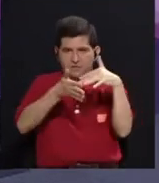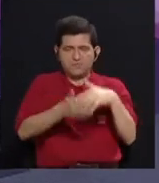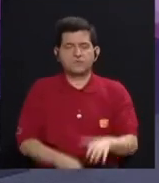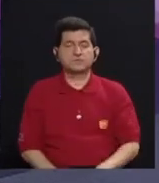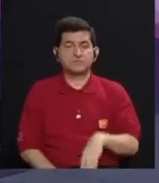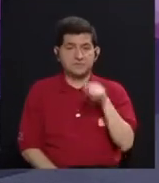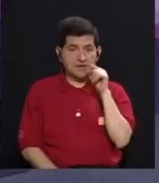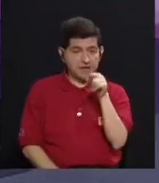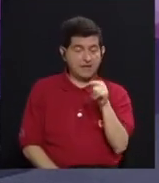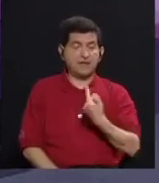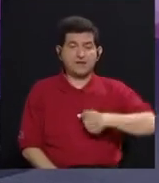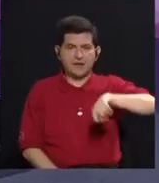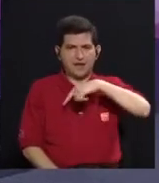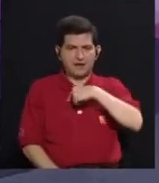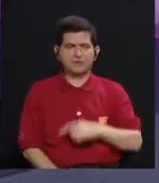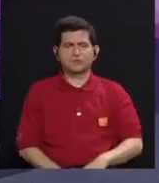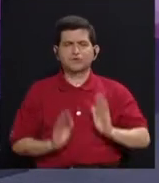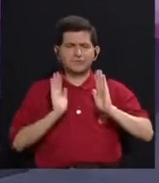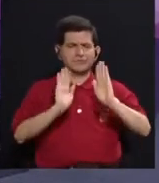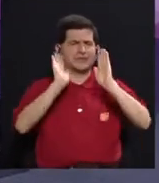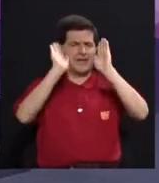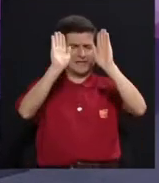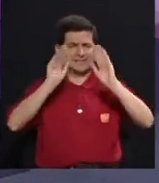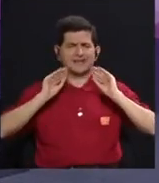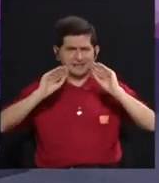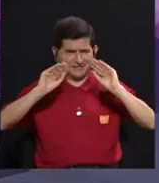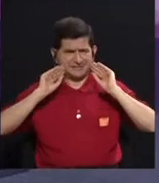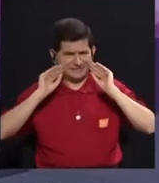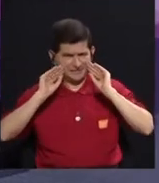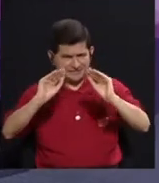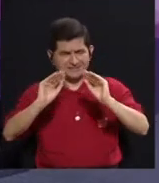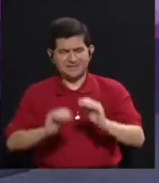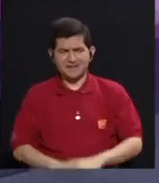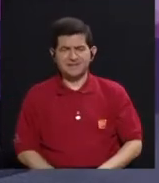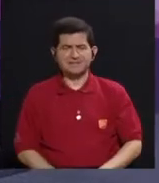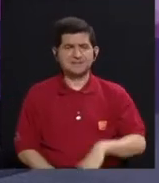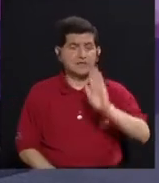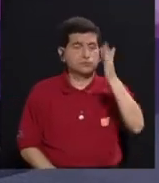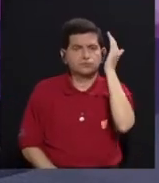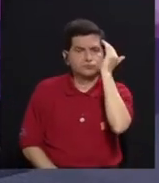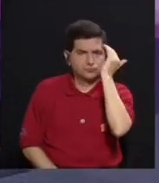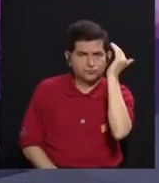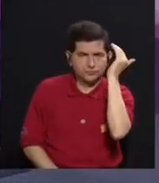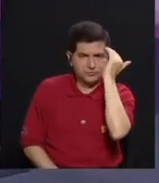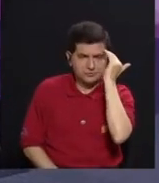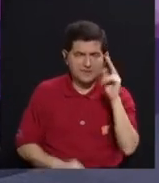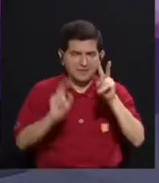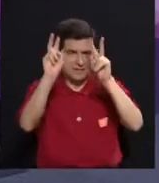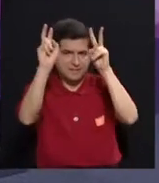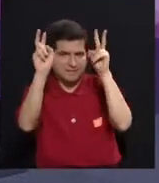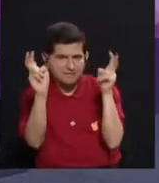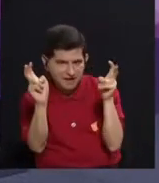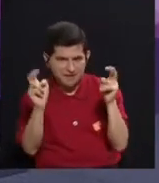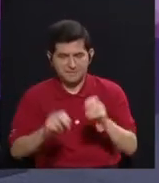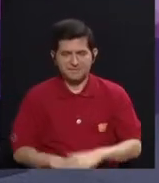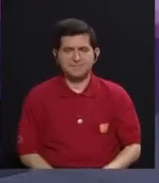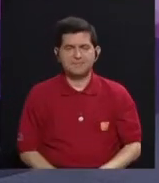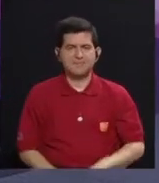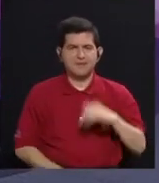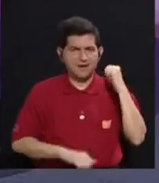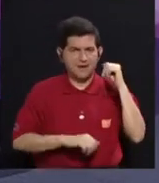nos está dando una extraordinaria lección de su conocimiento en el tema de